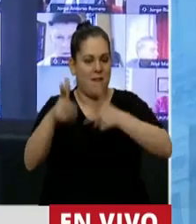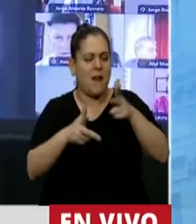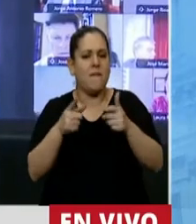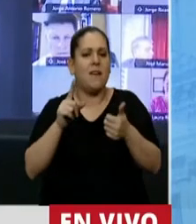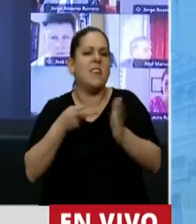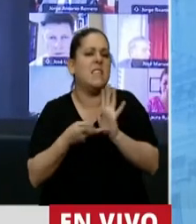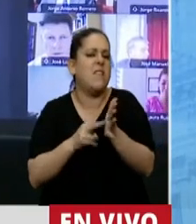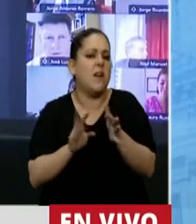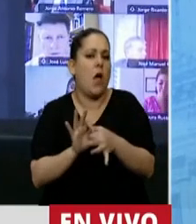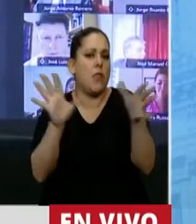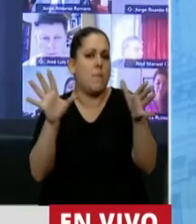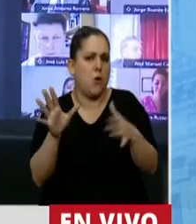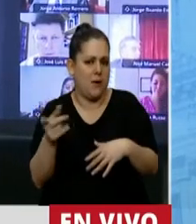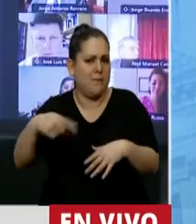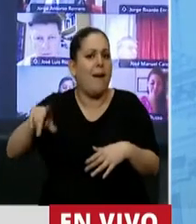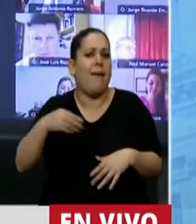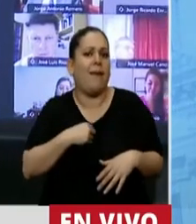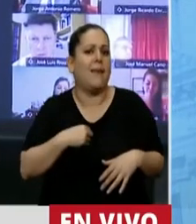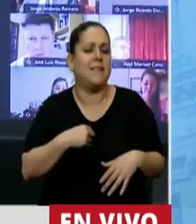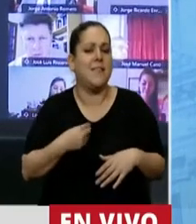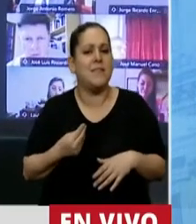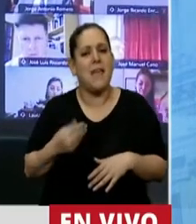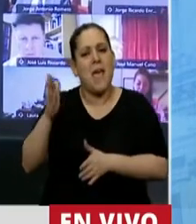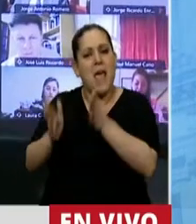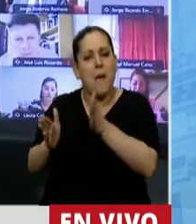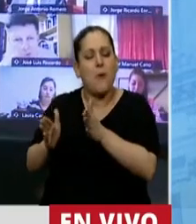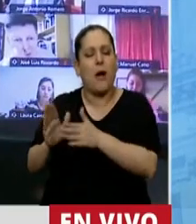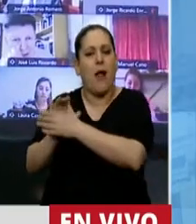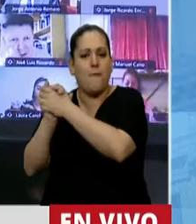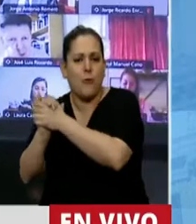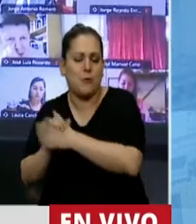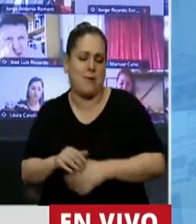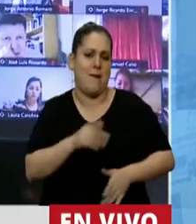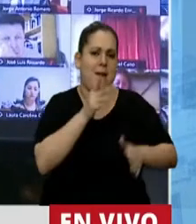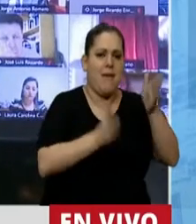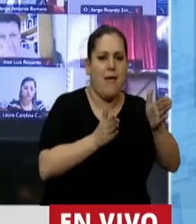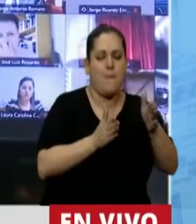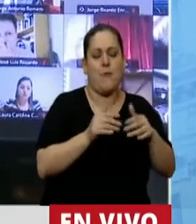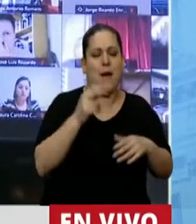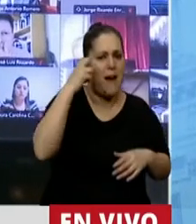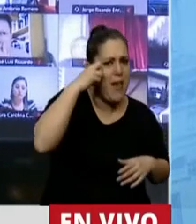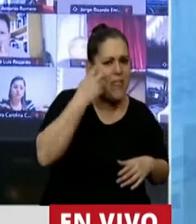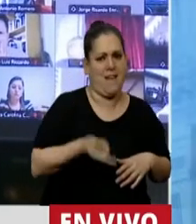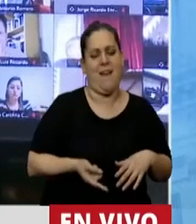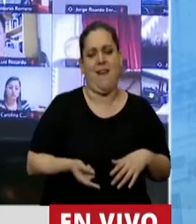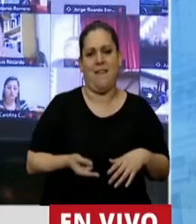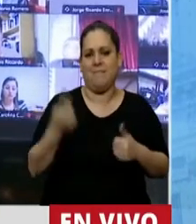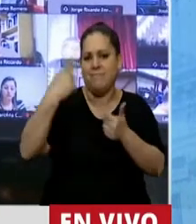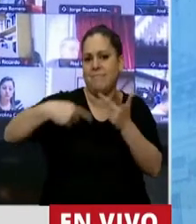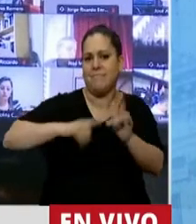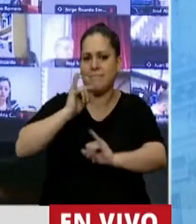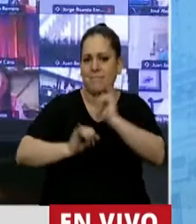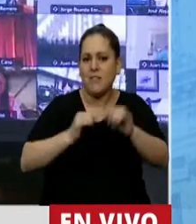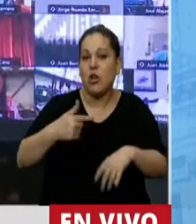había significado para ellos y para muchos de ellos el alfonsinismo y el radicalismo y cómo habían entrado a la democracia de la mano del radicalismo. Miren,